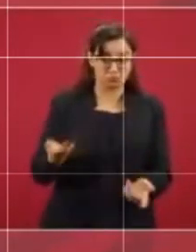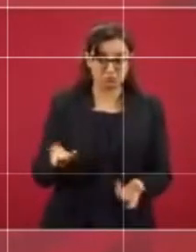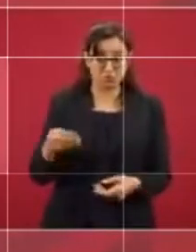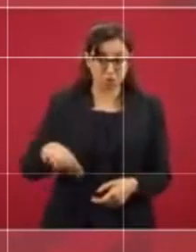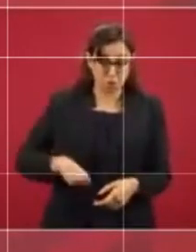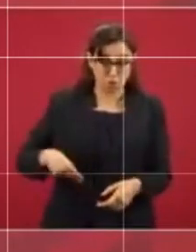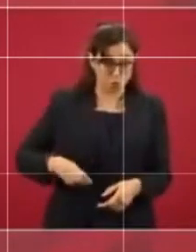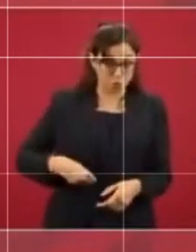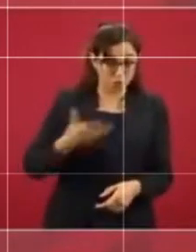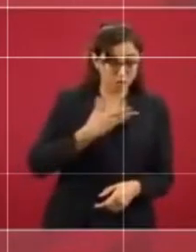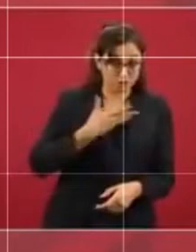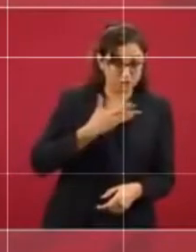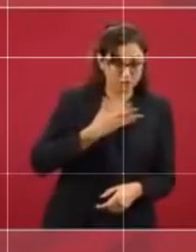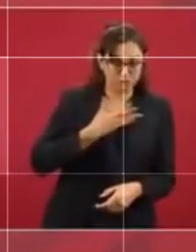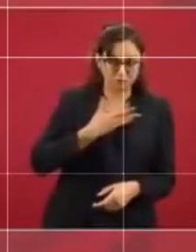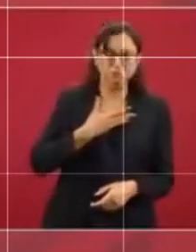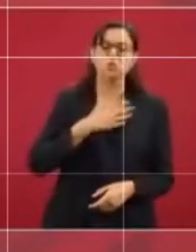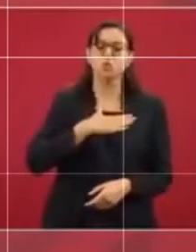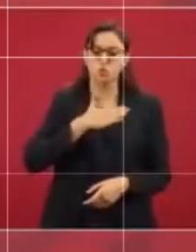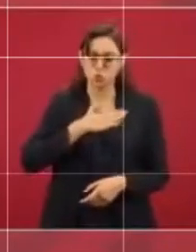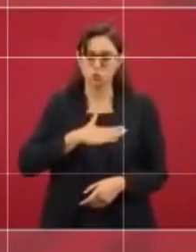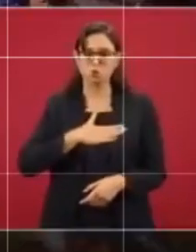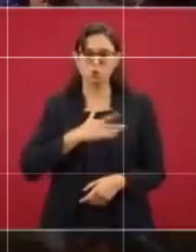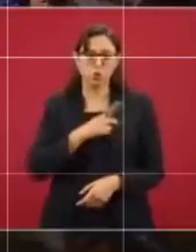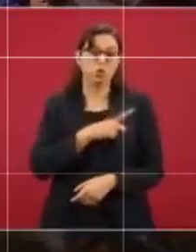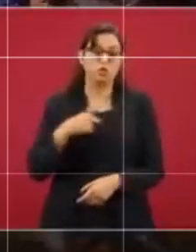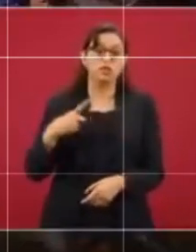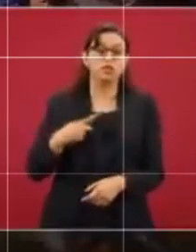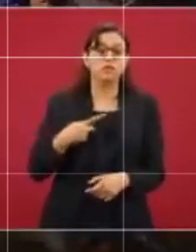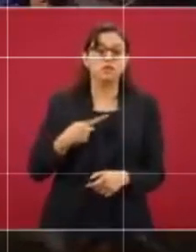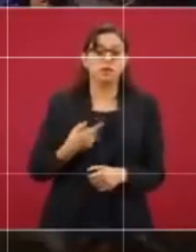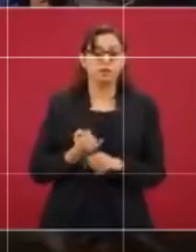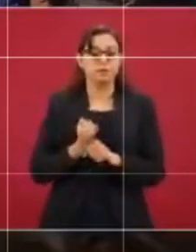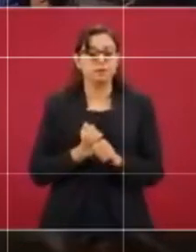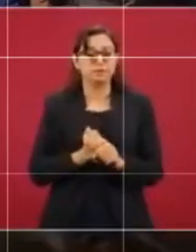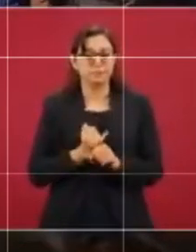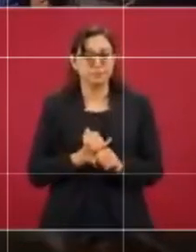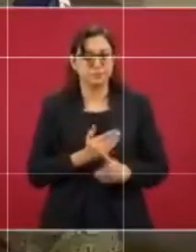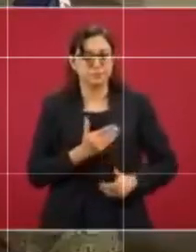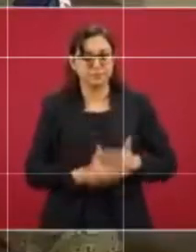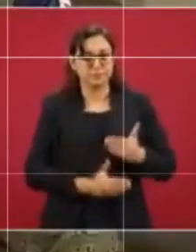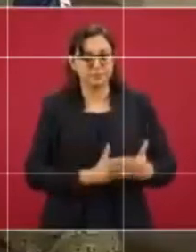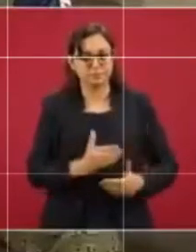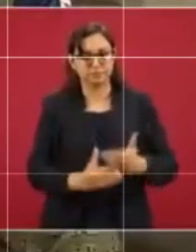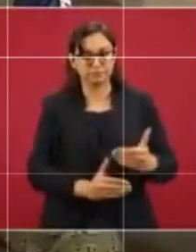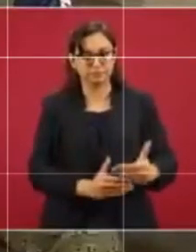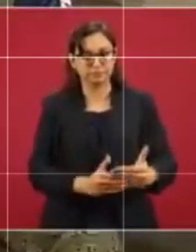mexicana dispone. Las investigaciones que llevará a cabo la Fiscalía General de la República.